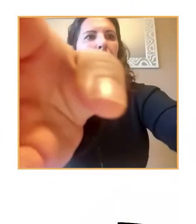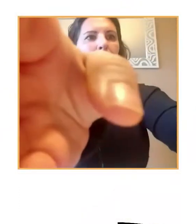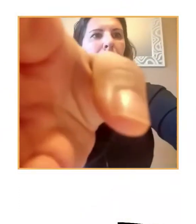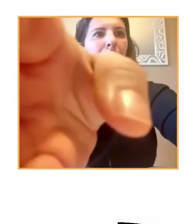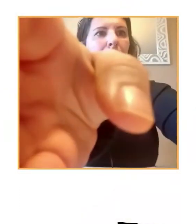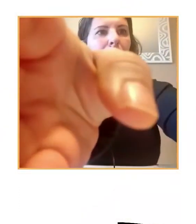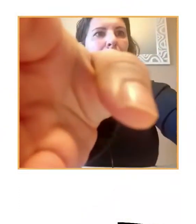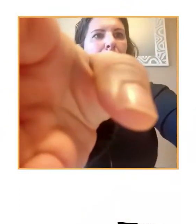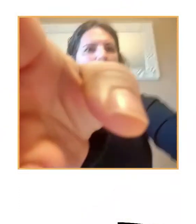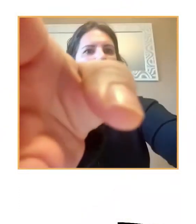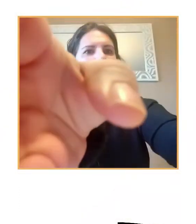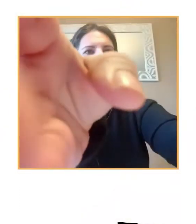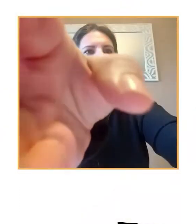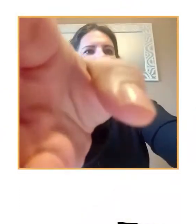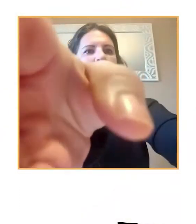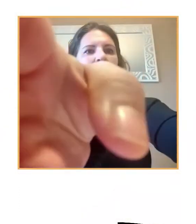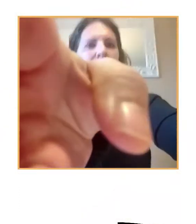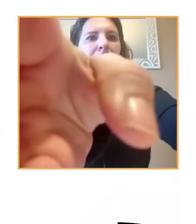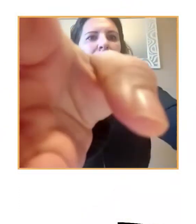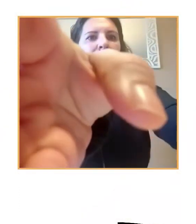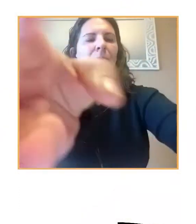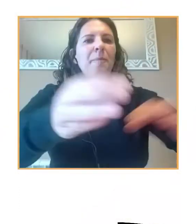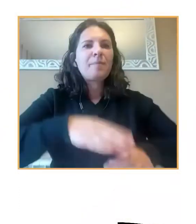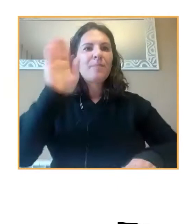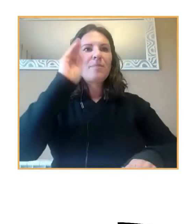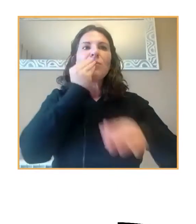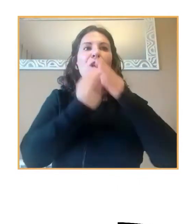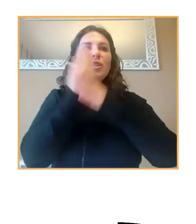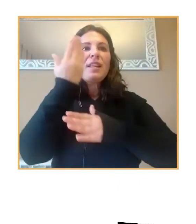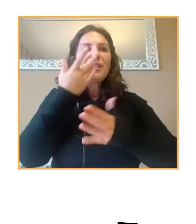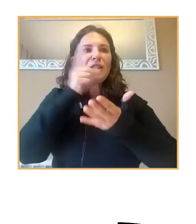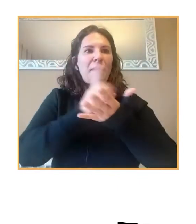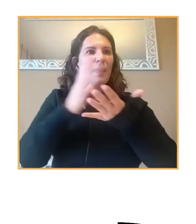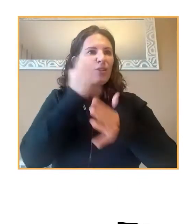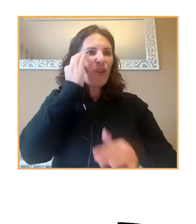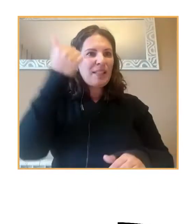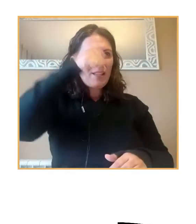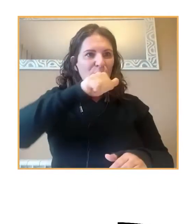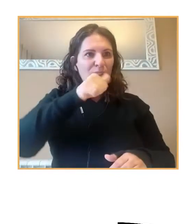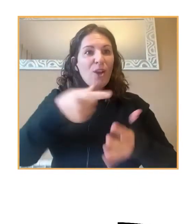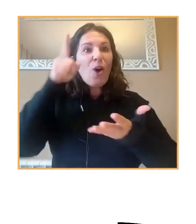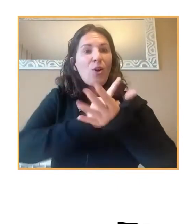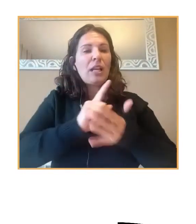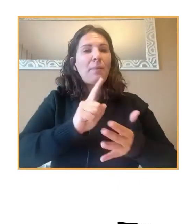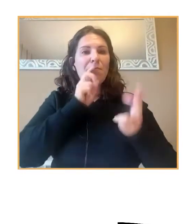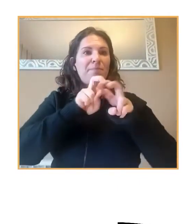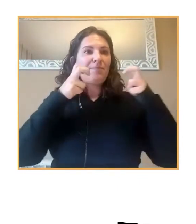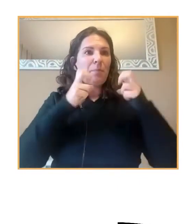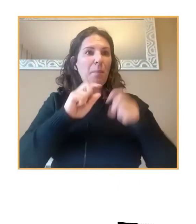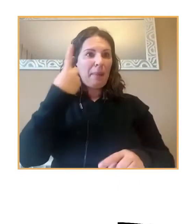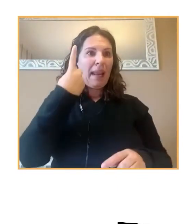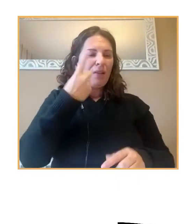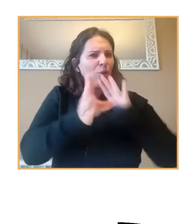Hola, buenos días. Buenos días de nuevo a todas y a todos. Continuamos, por tanto, con la mesa redonda primera, en la que tenemos